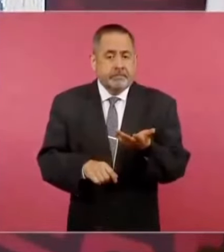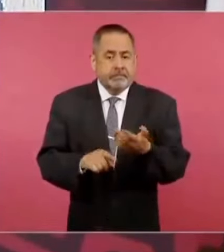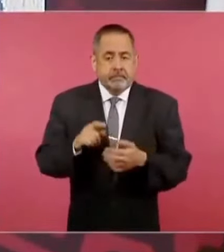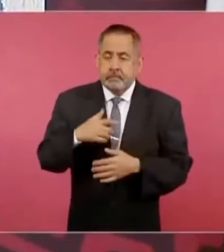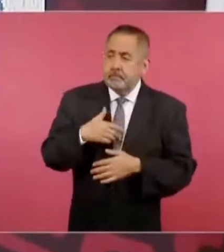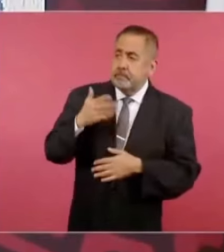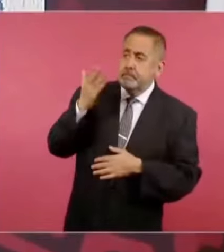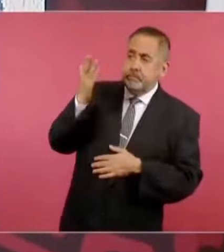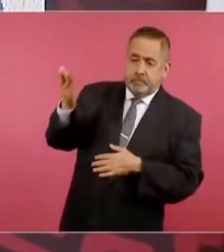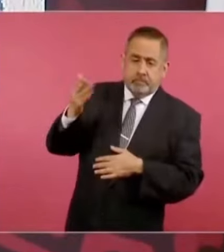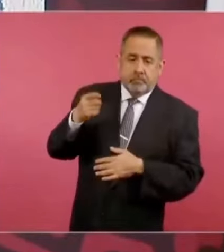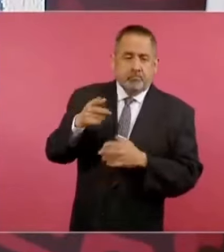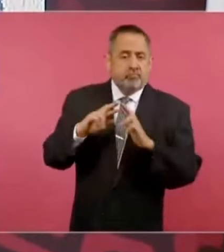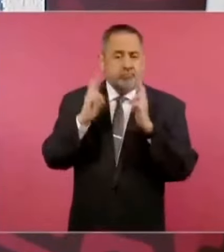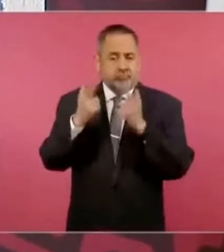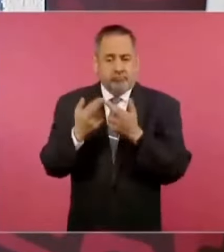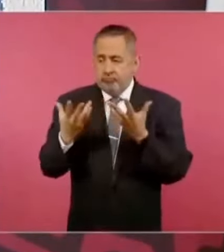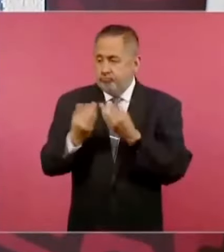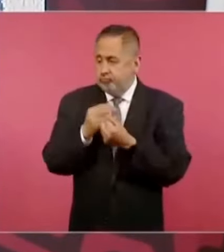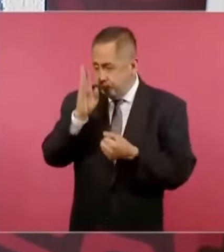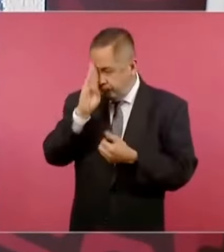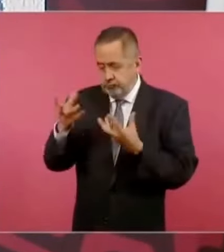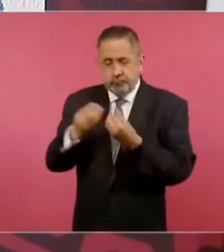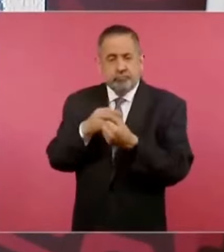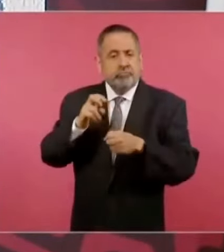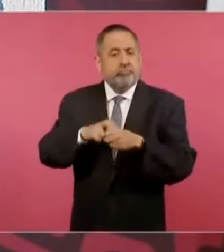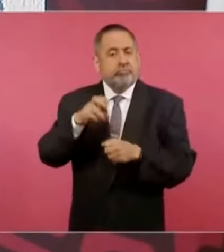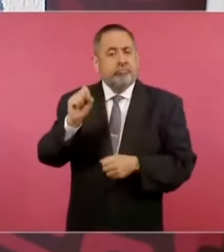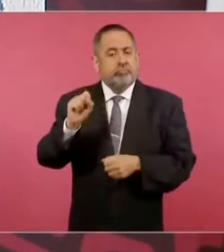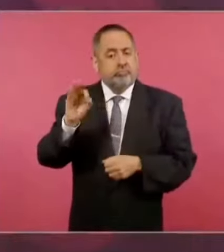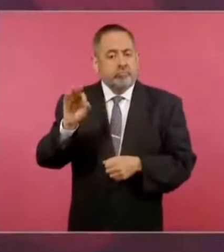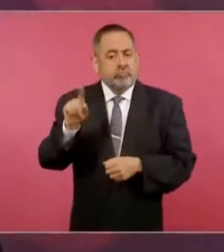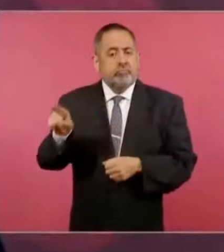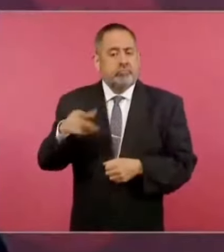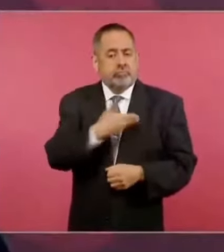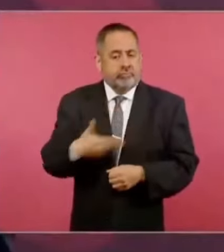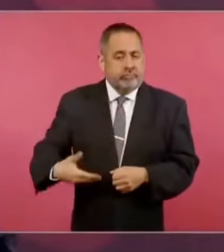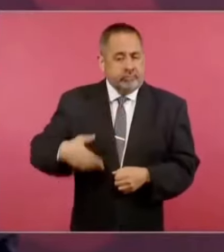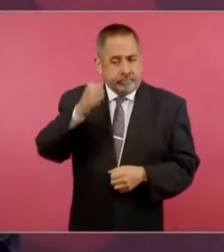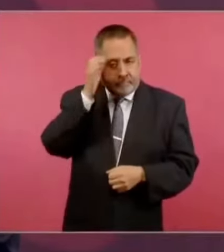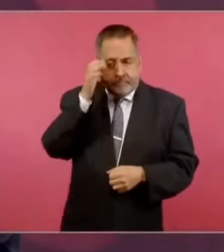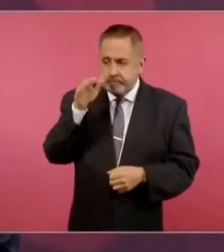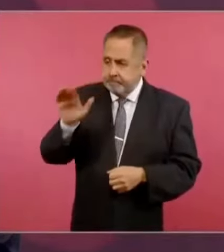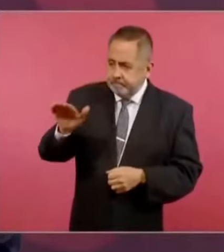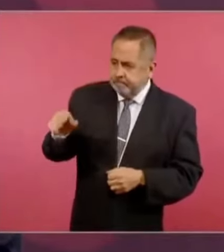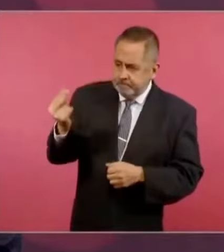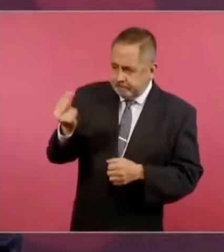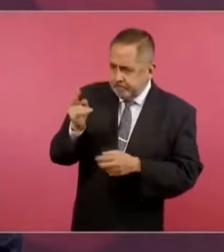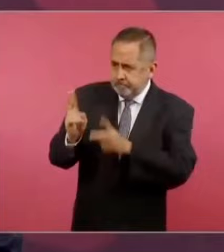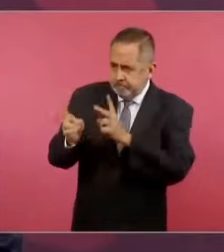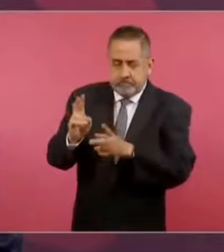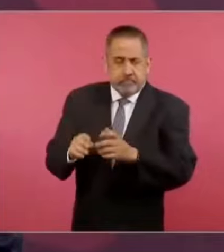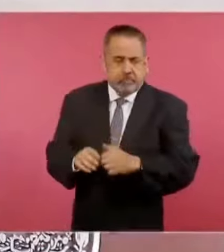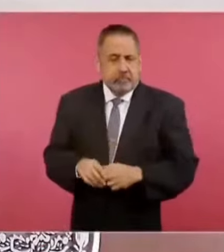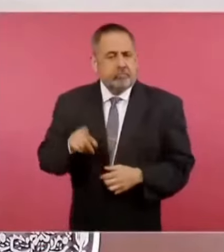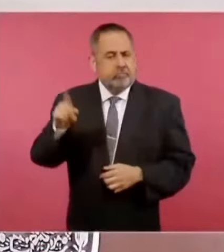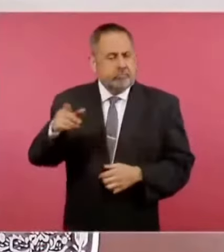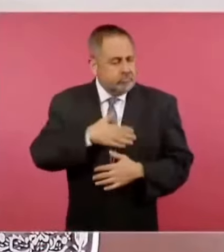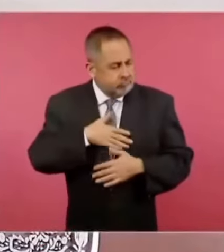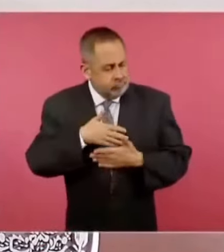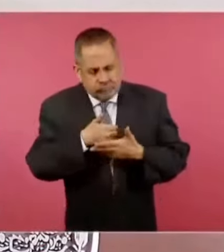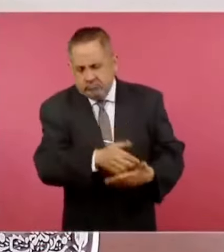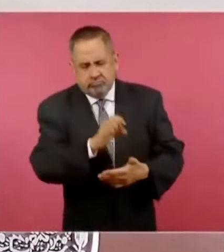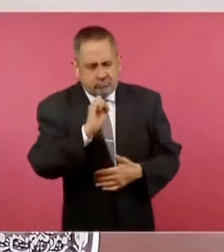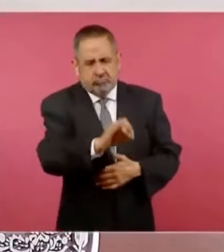pedí en una reunión bilateral en San Francisco al presidente de China y él nos